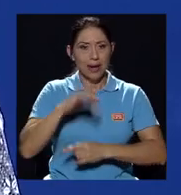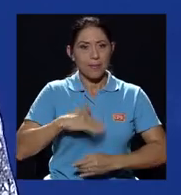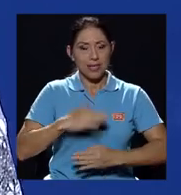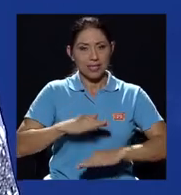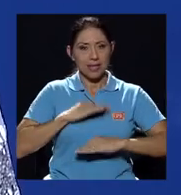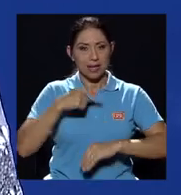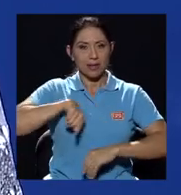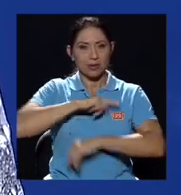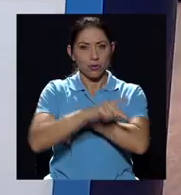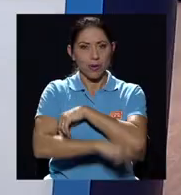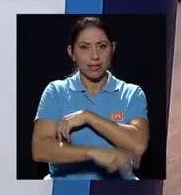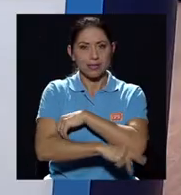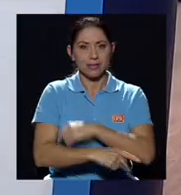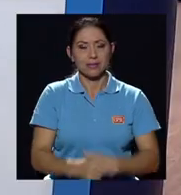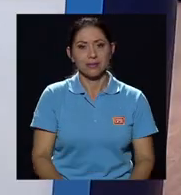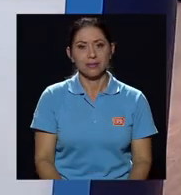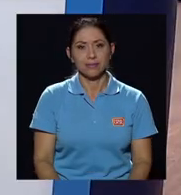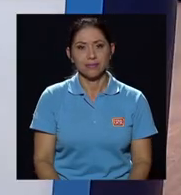bienestar de nuestro país.